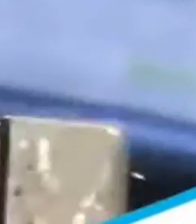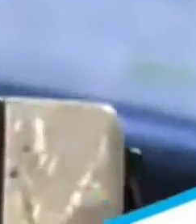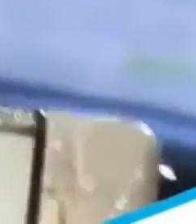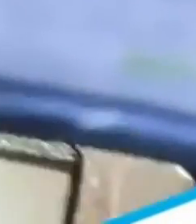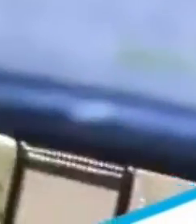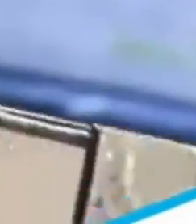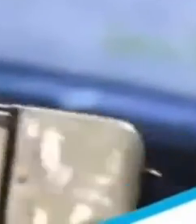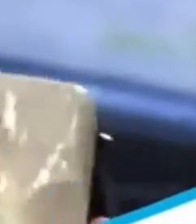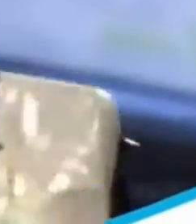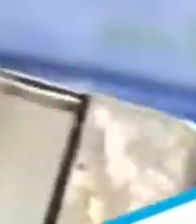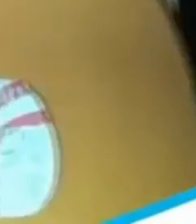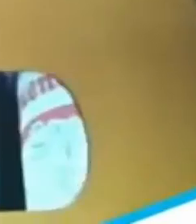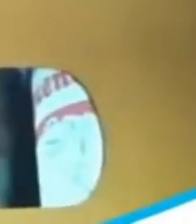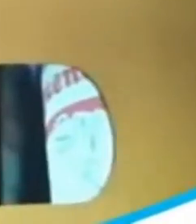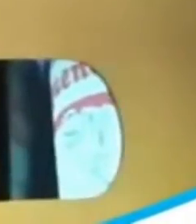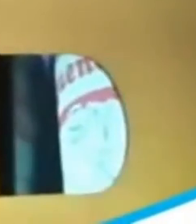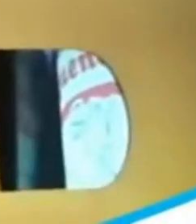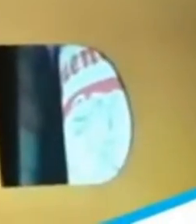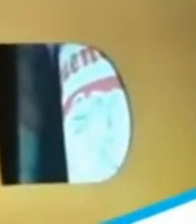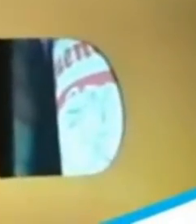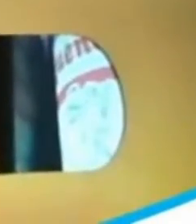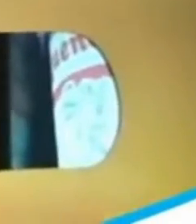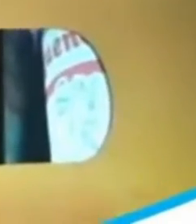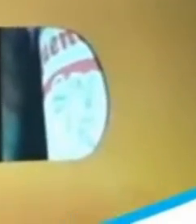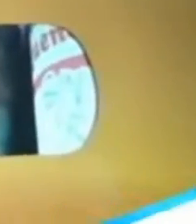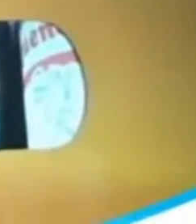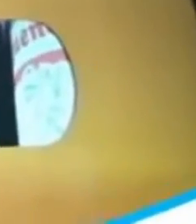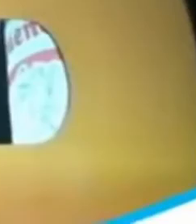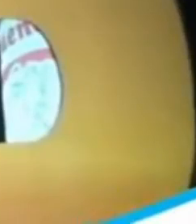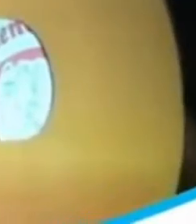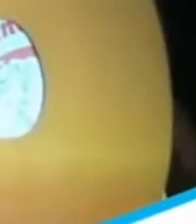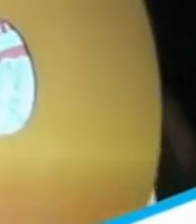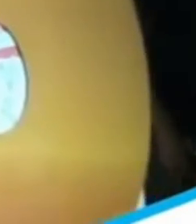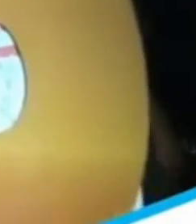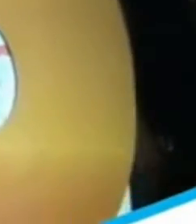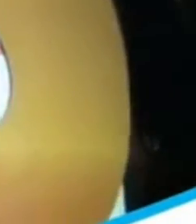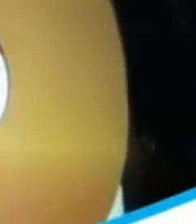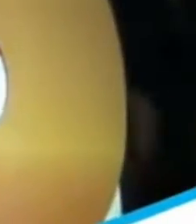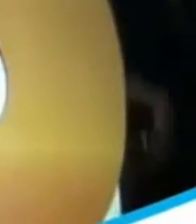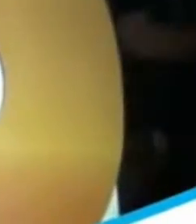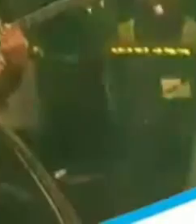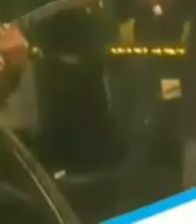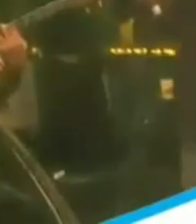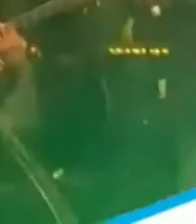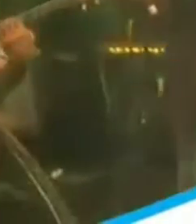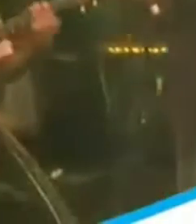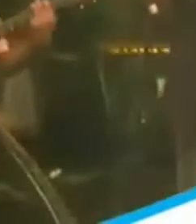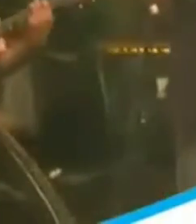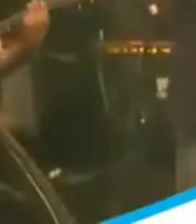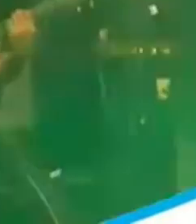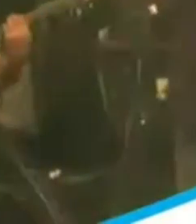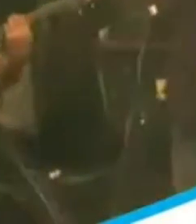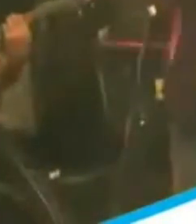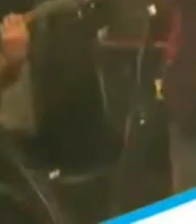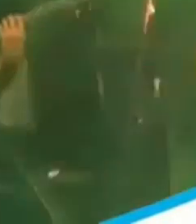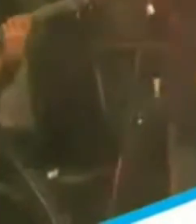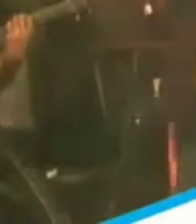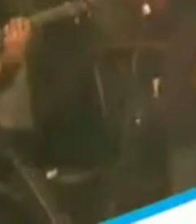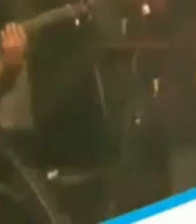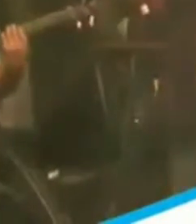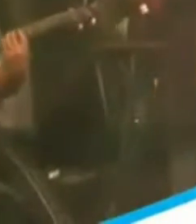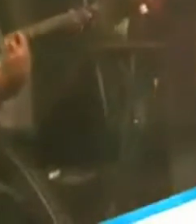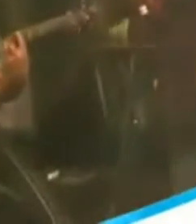bodas de oro. El quincuagésimo festival se llevará a cabo desde el 26 al 30 de abril de 2017, y los